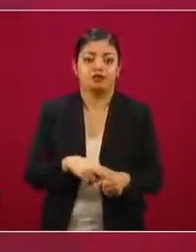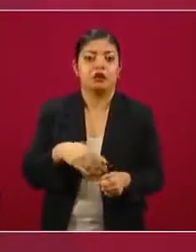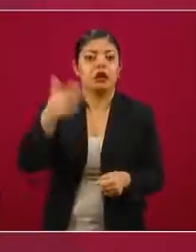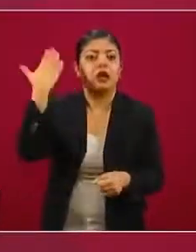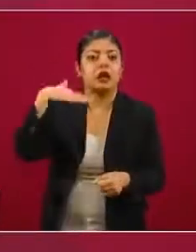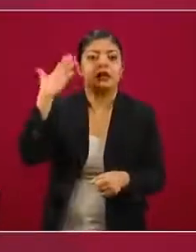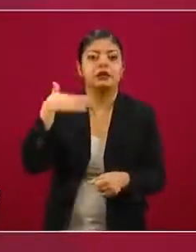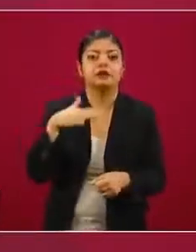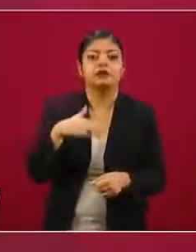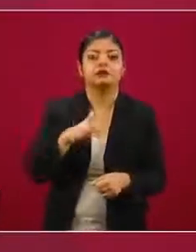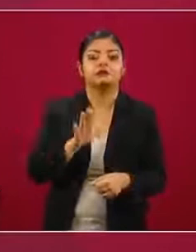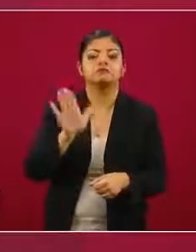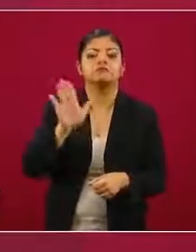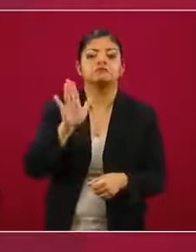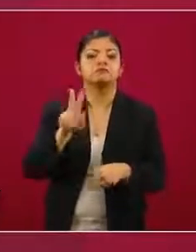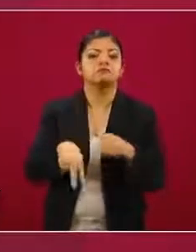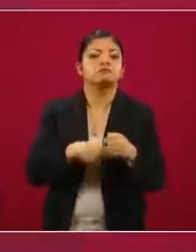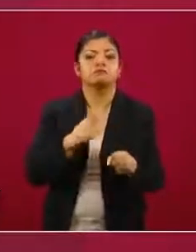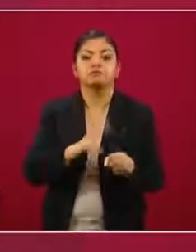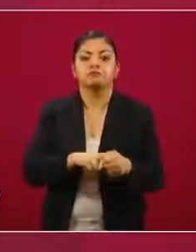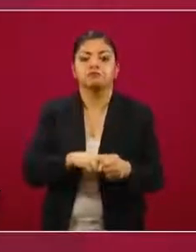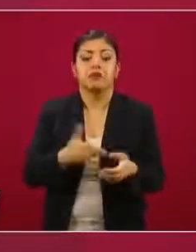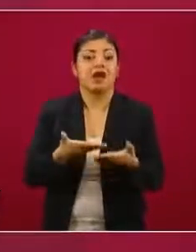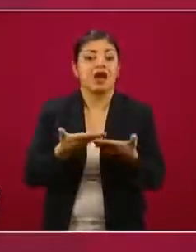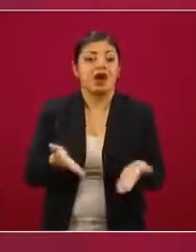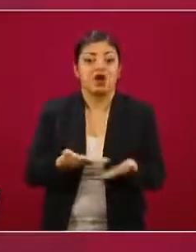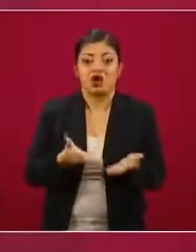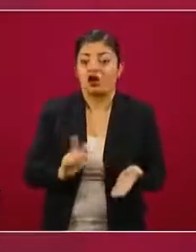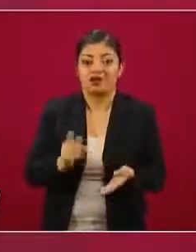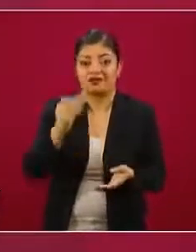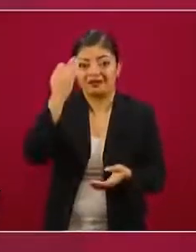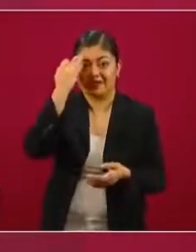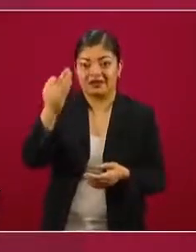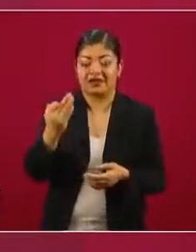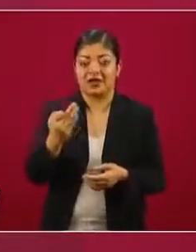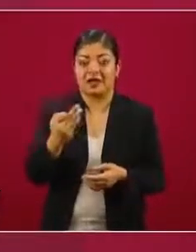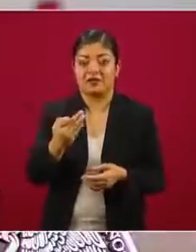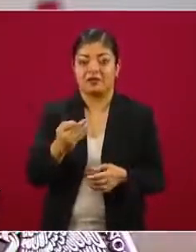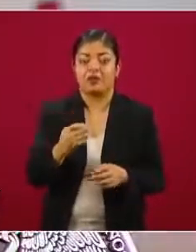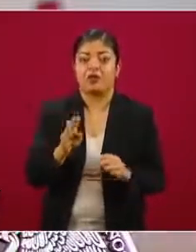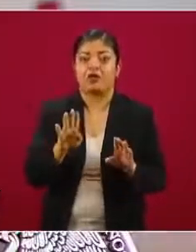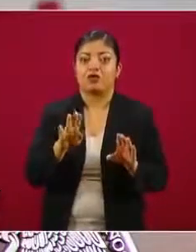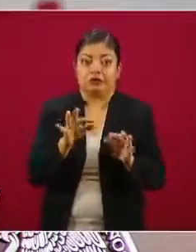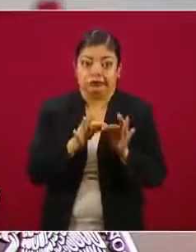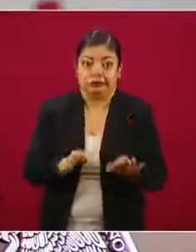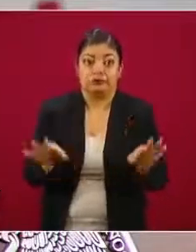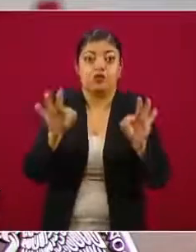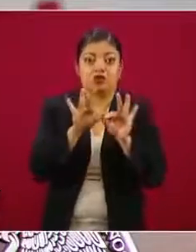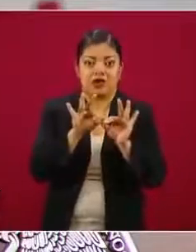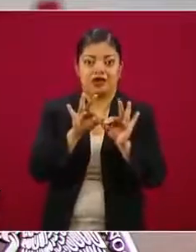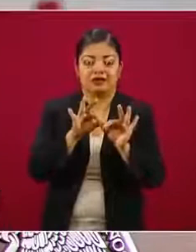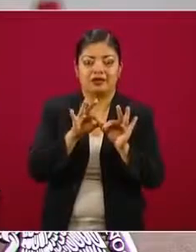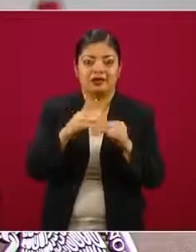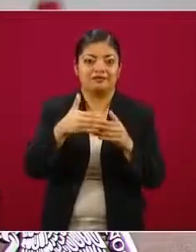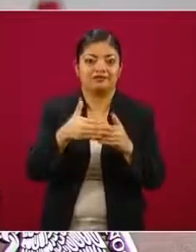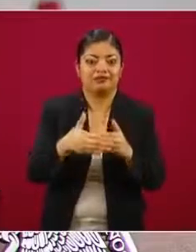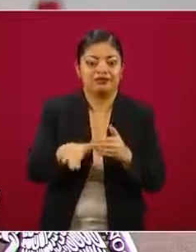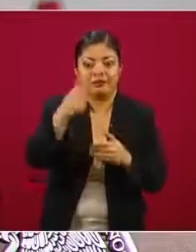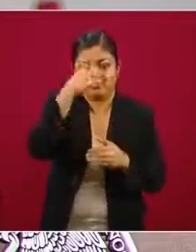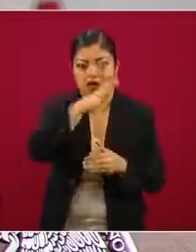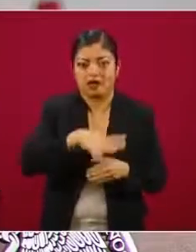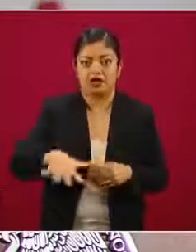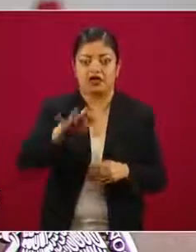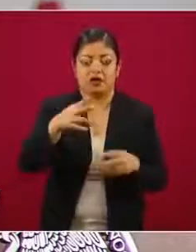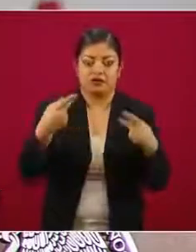parecían regulares y que hoy son aportaciones muy importantes al resto de la sociedad.